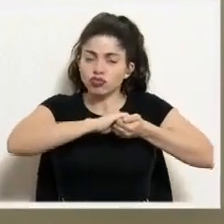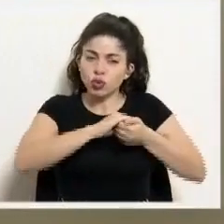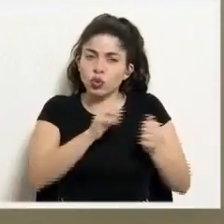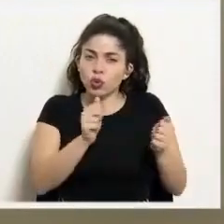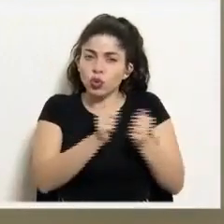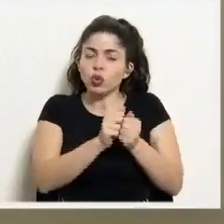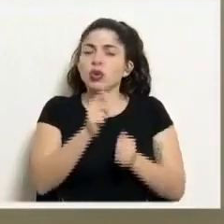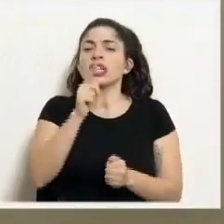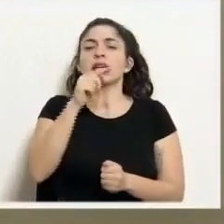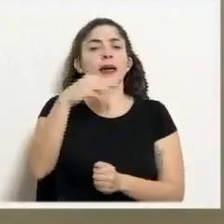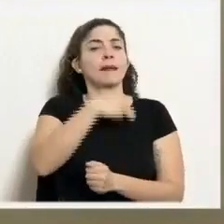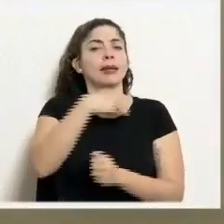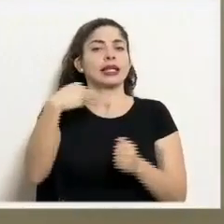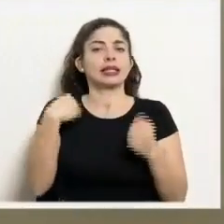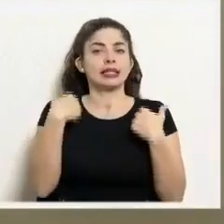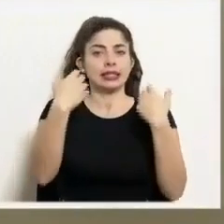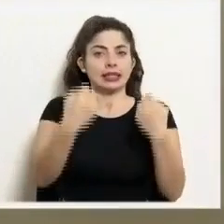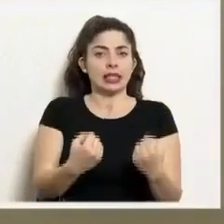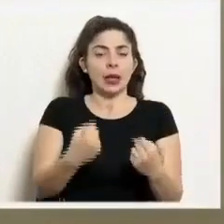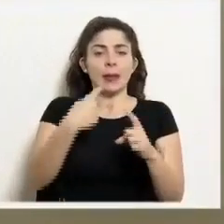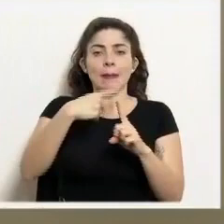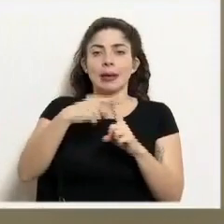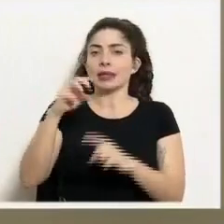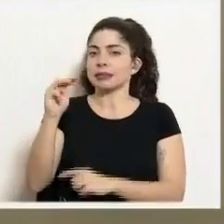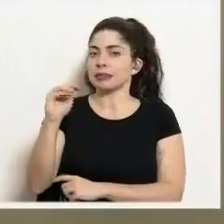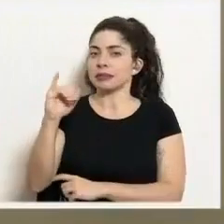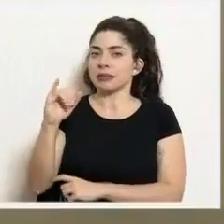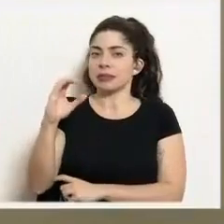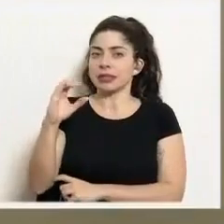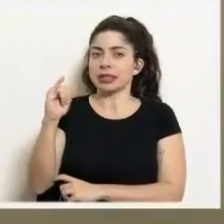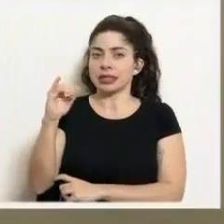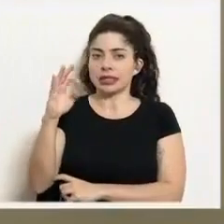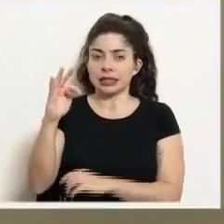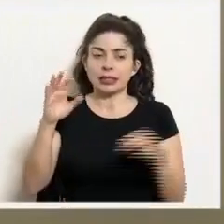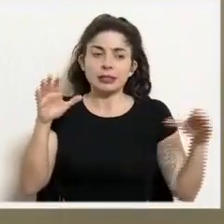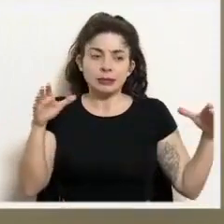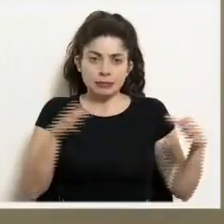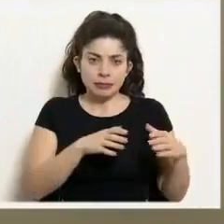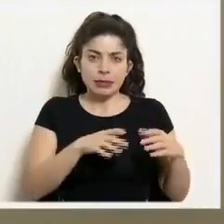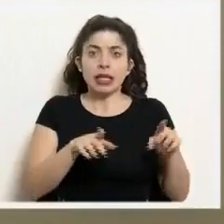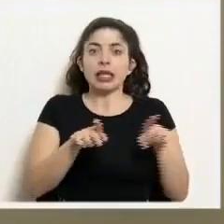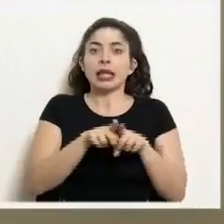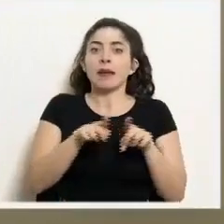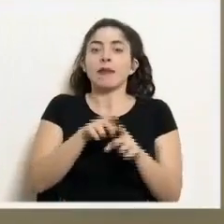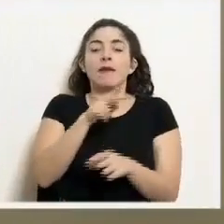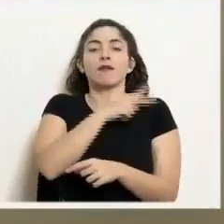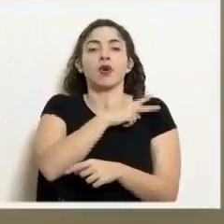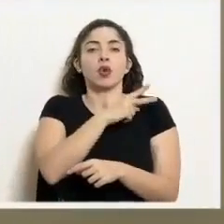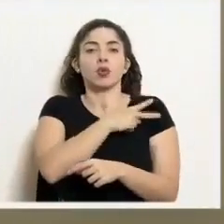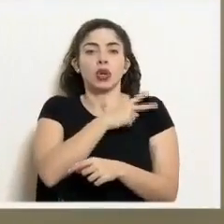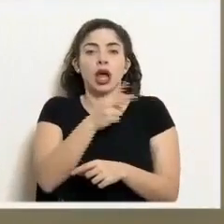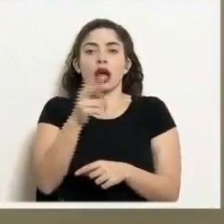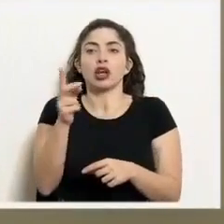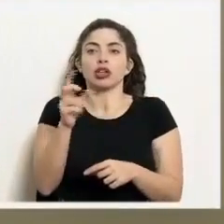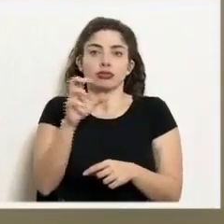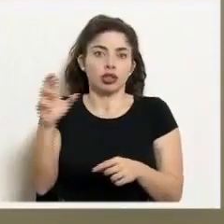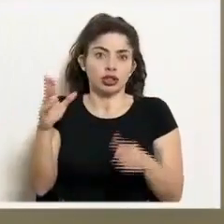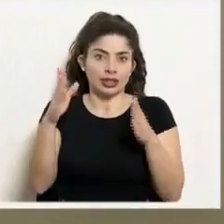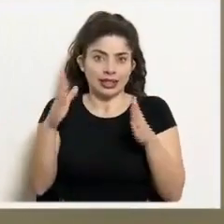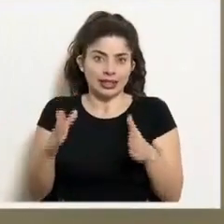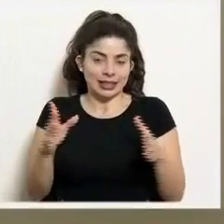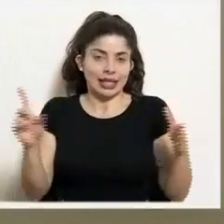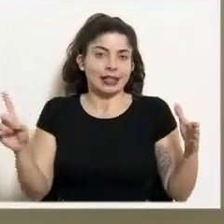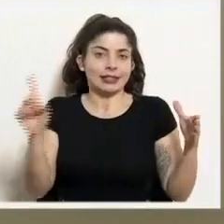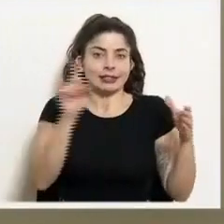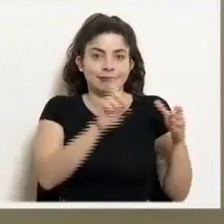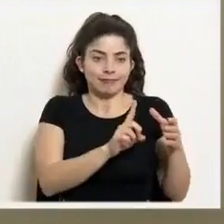conjunto con el Ministerio de Salud y el MISID. Hemos trabajado también con un grupo de voluntarios costarricenses